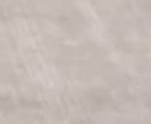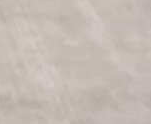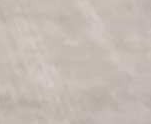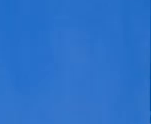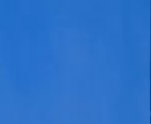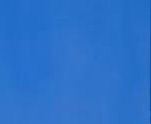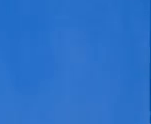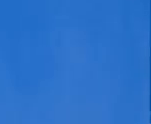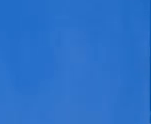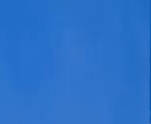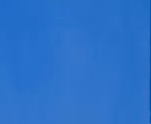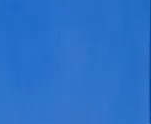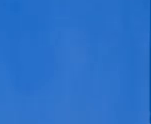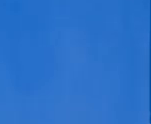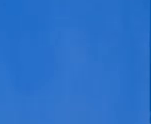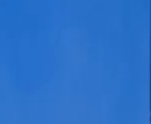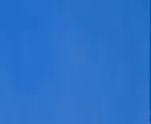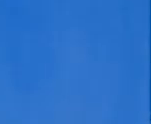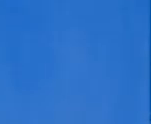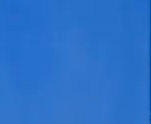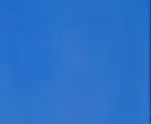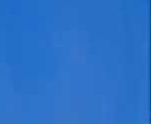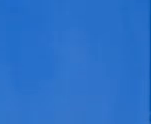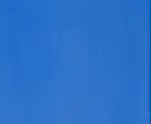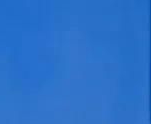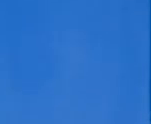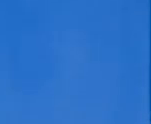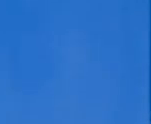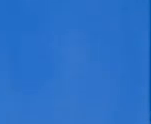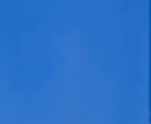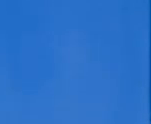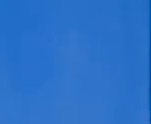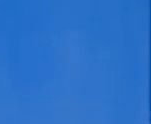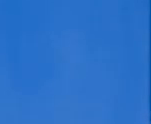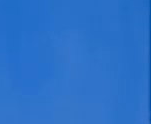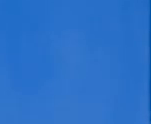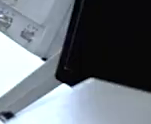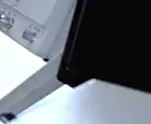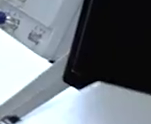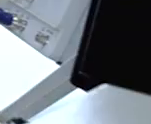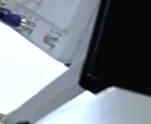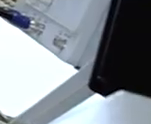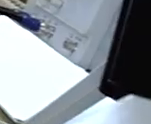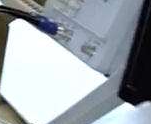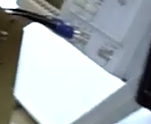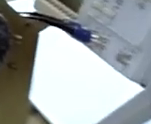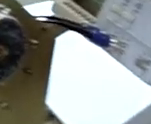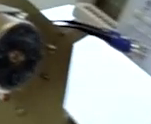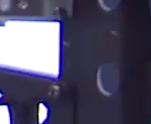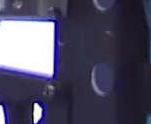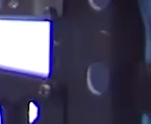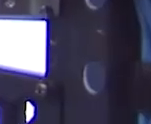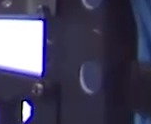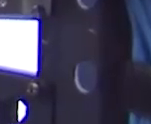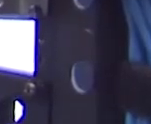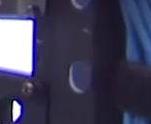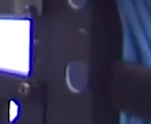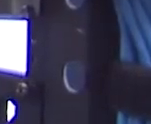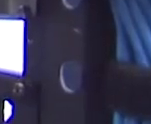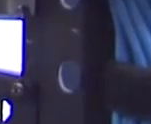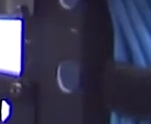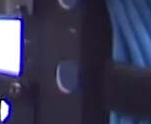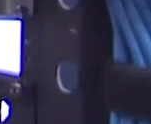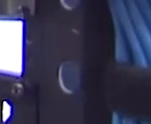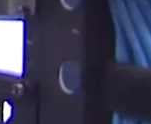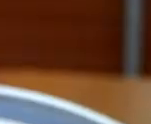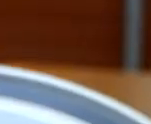importante. Las metas existen. La mía es la más importante. Unite al INAH y cursa alguno de nuestros